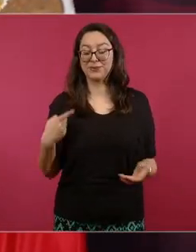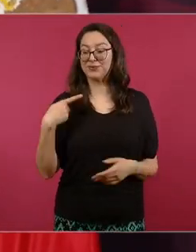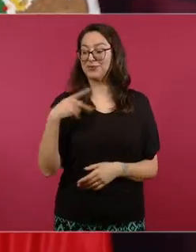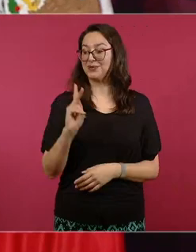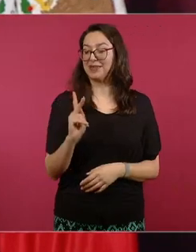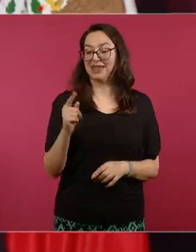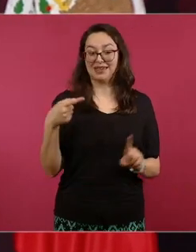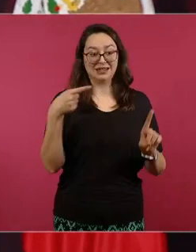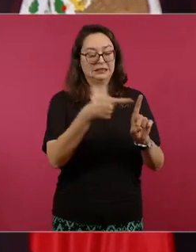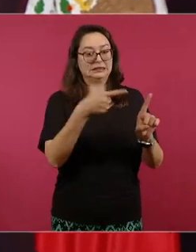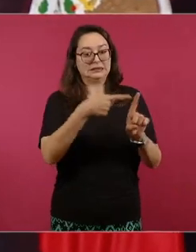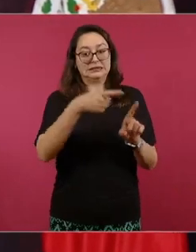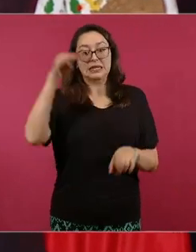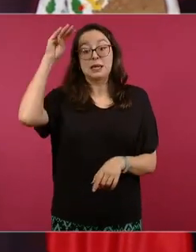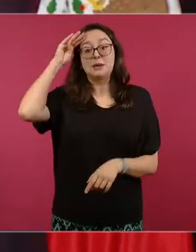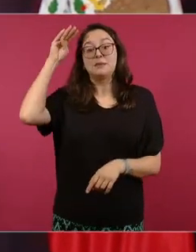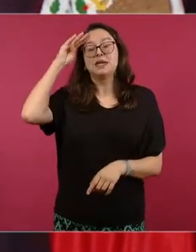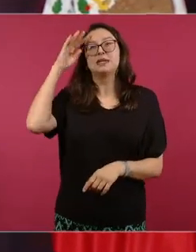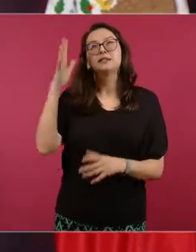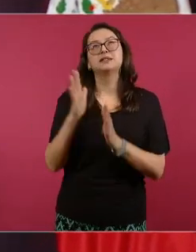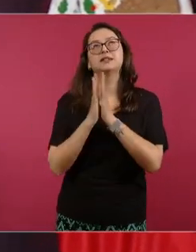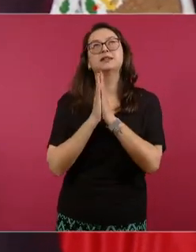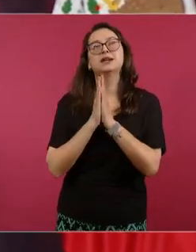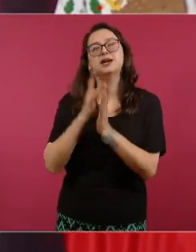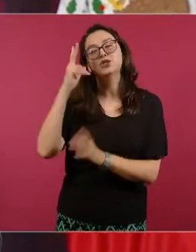pues una ilusión